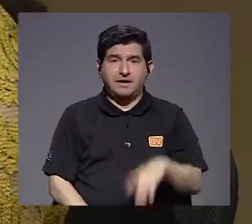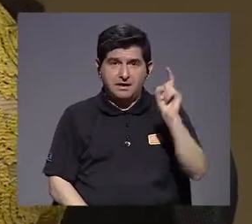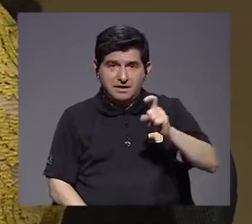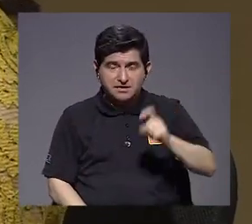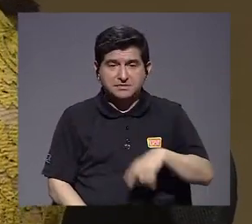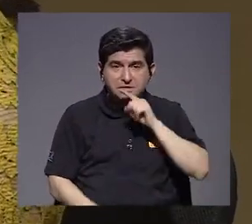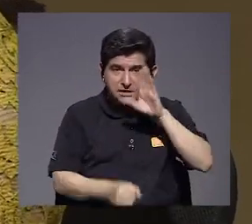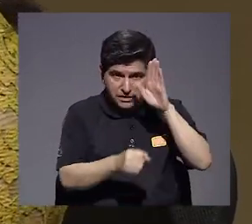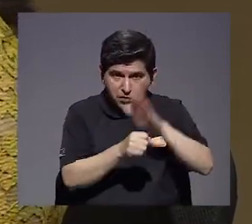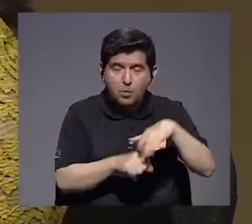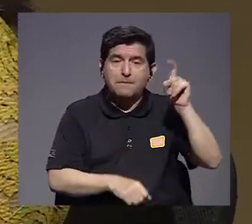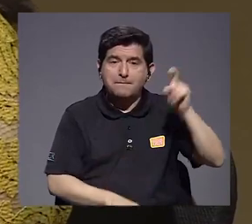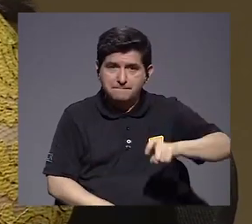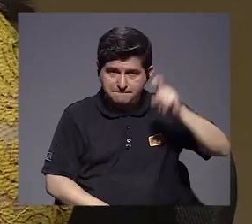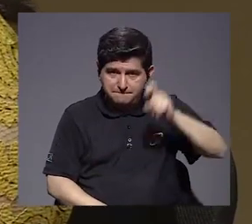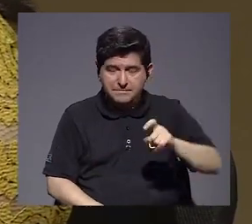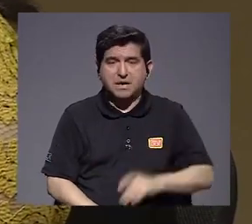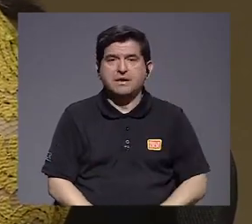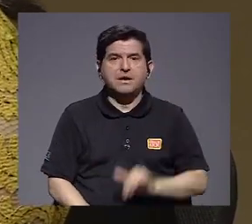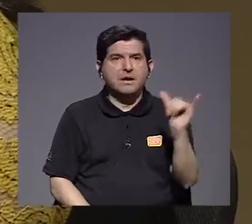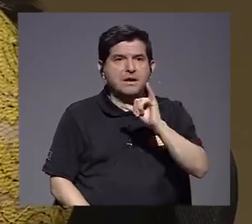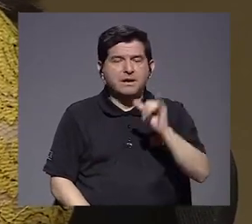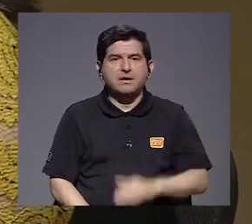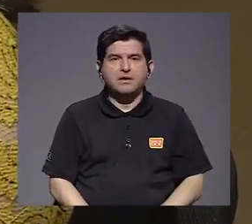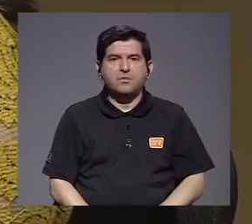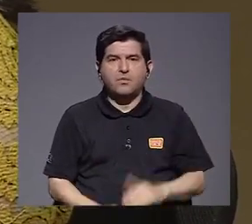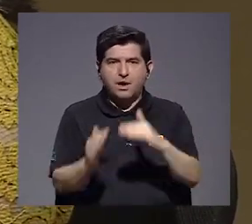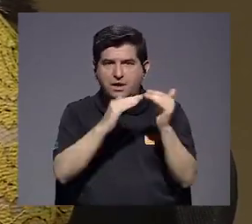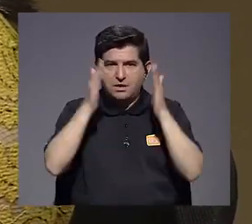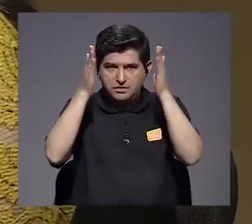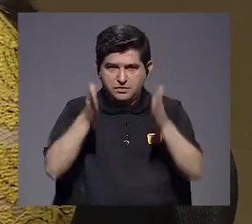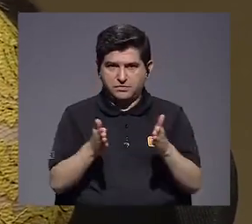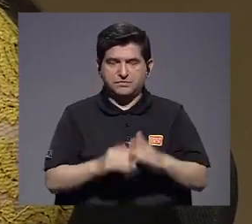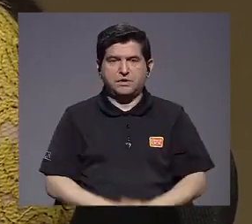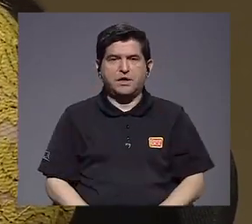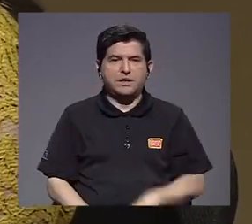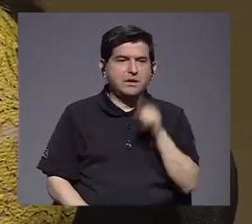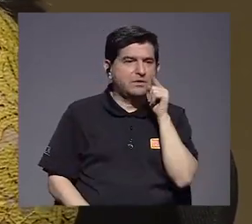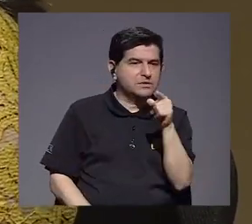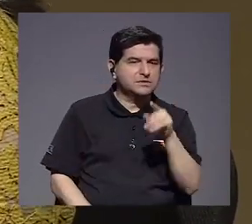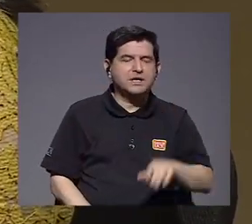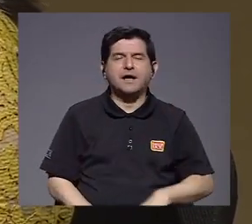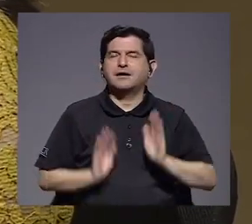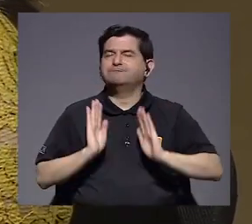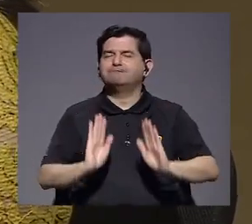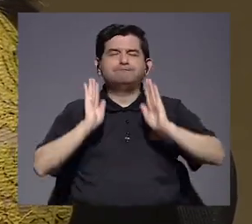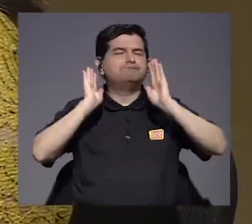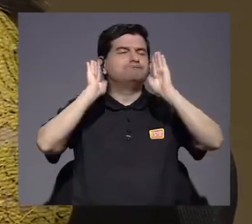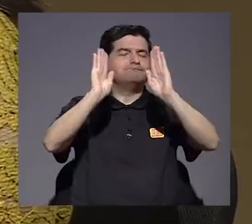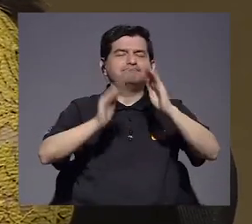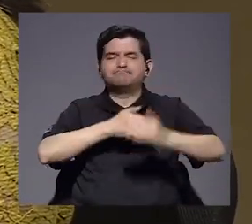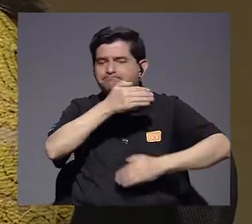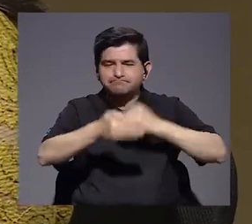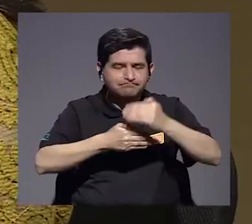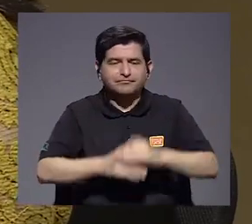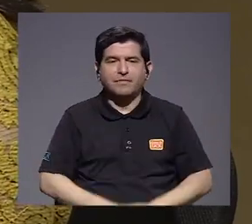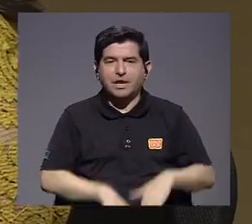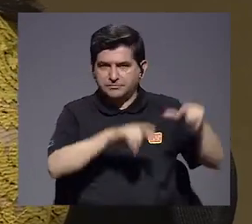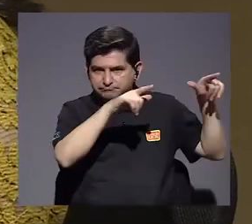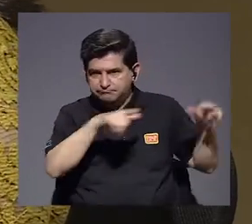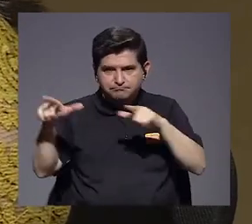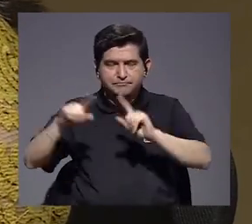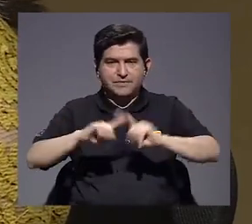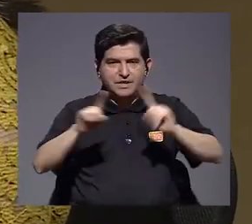que poner a la altura de las necesidades también de las y los ciudadanos. Ahí se han portado de manera extraordinaria y han puesto a